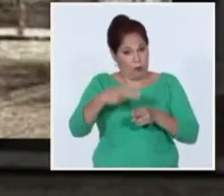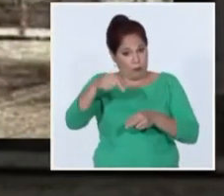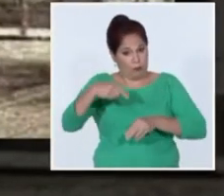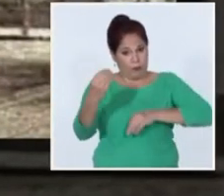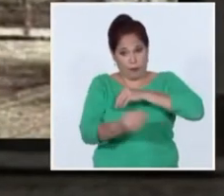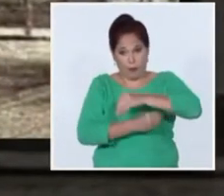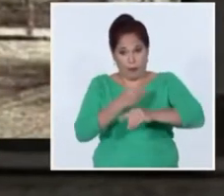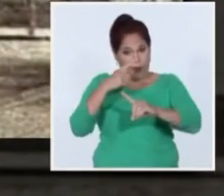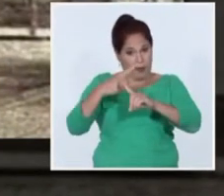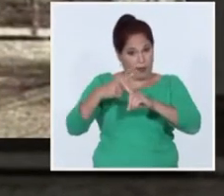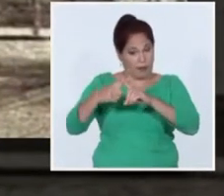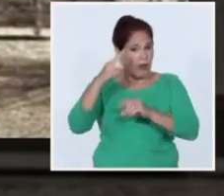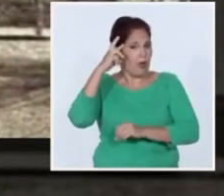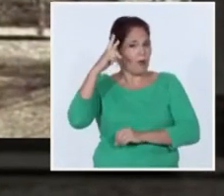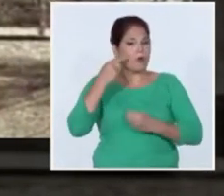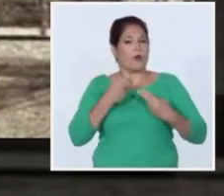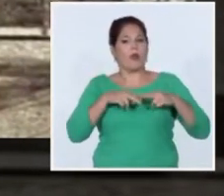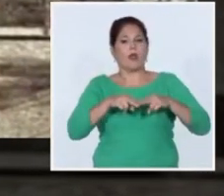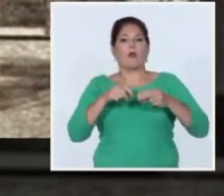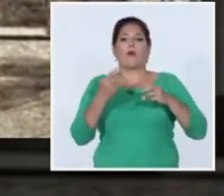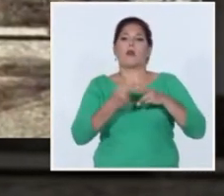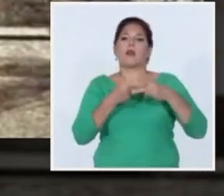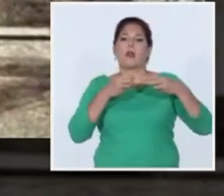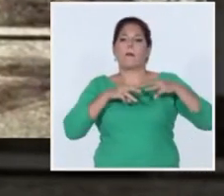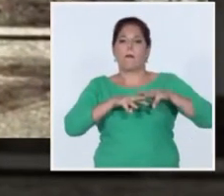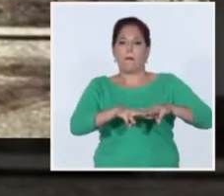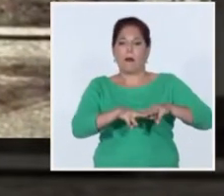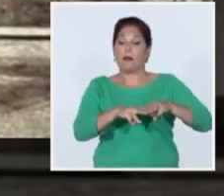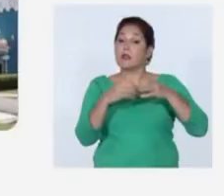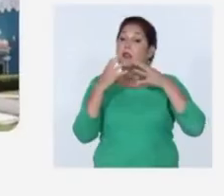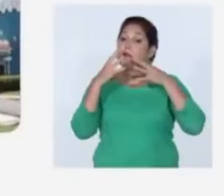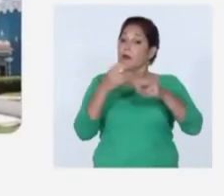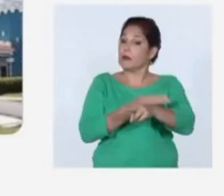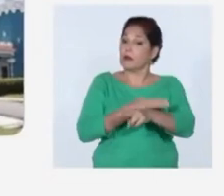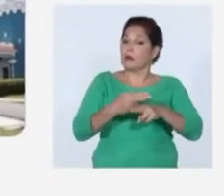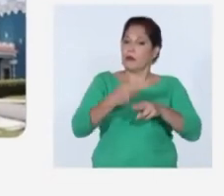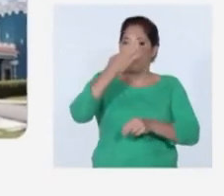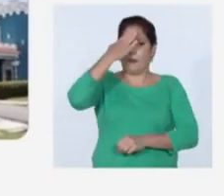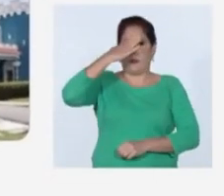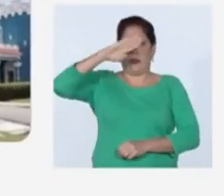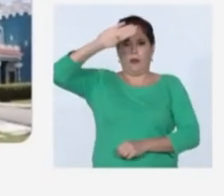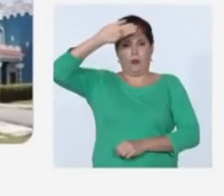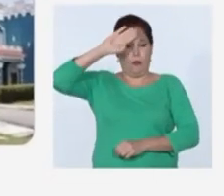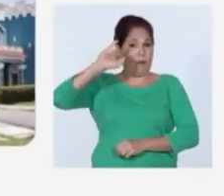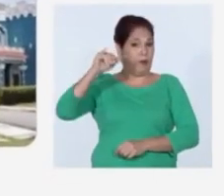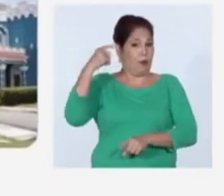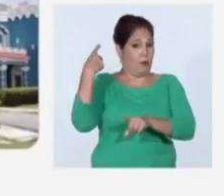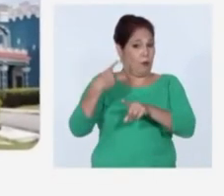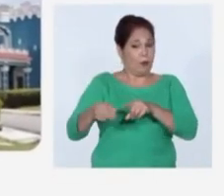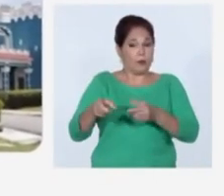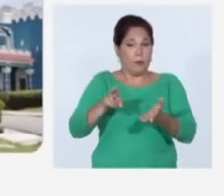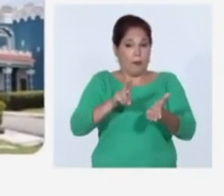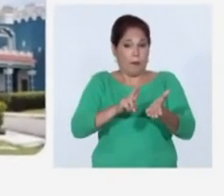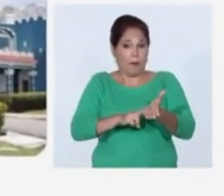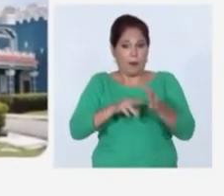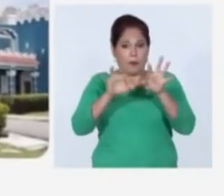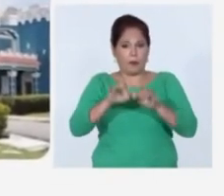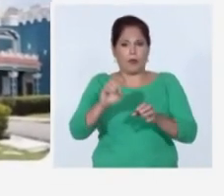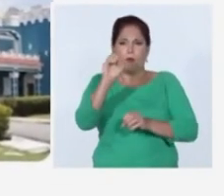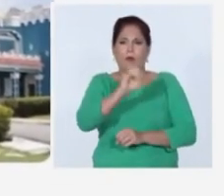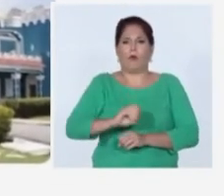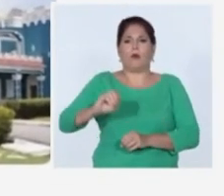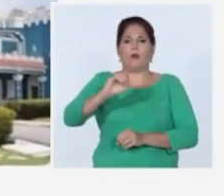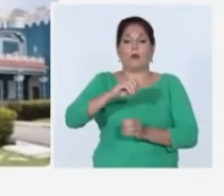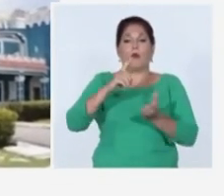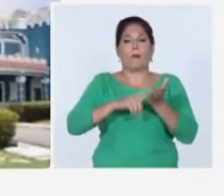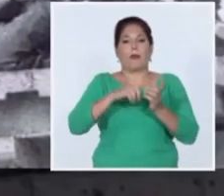recordó a los héroes y mártires de un hecho que marcó la historia de la nación el también miembro del buro político y secretario de organización del comité